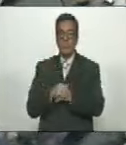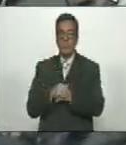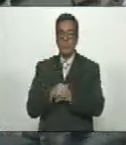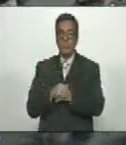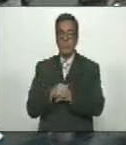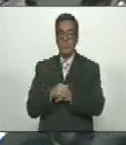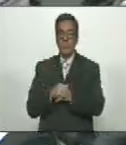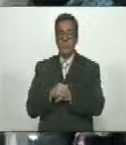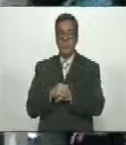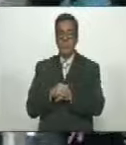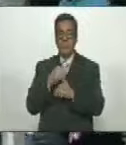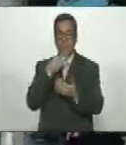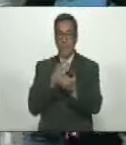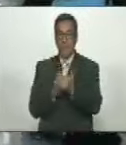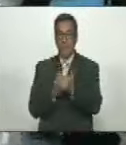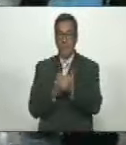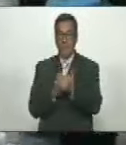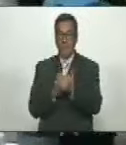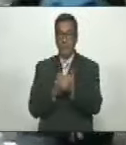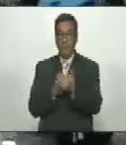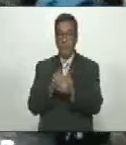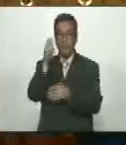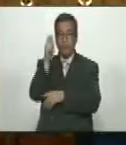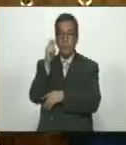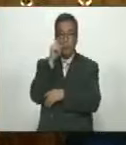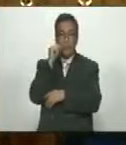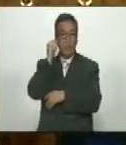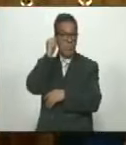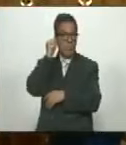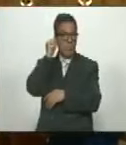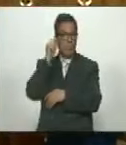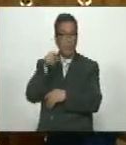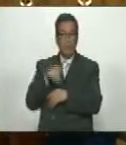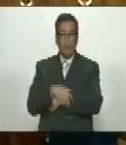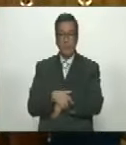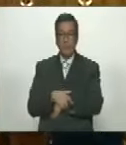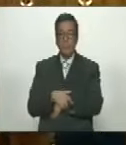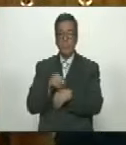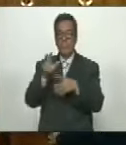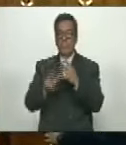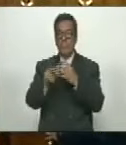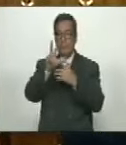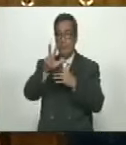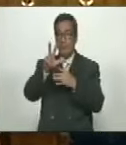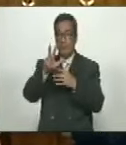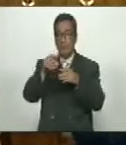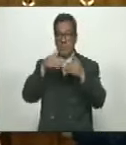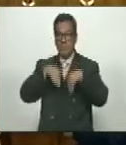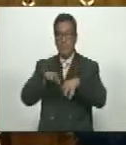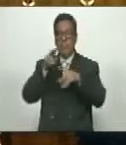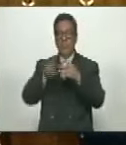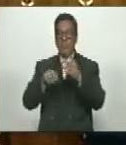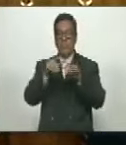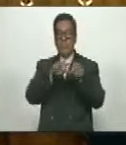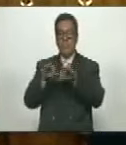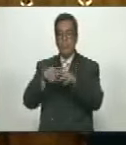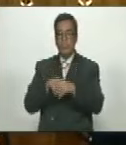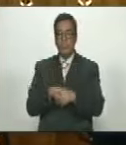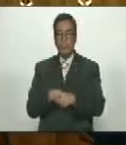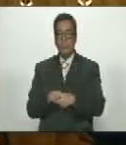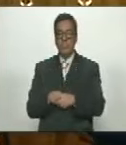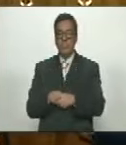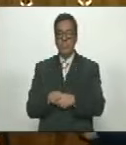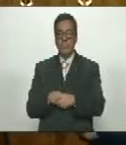venezuela muchas gracias queridas diputadas queridos diputados tercer punto del orden del día ciudadana secretaria